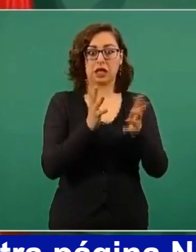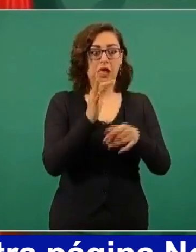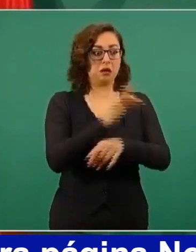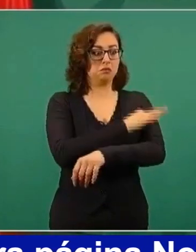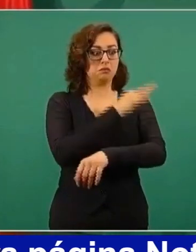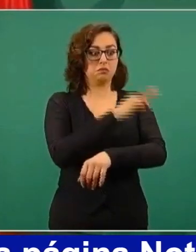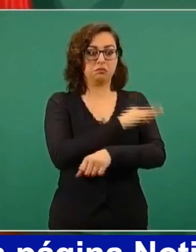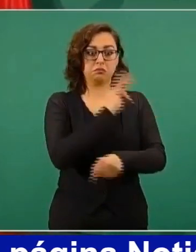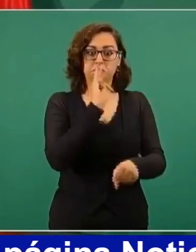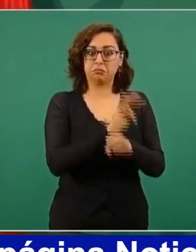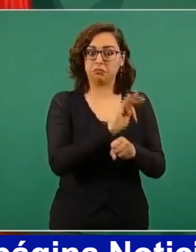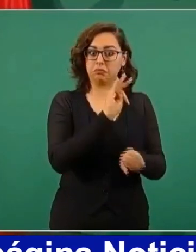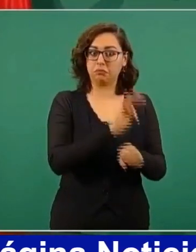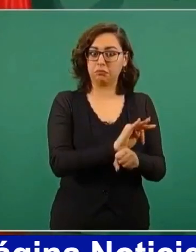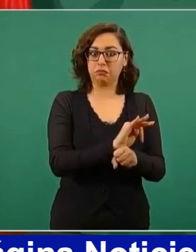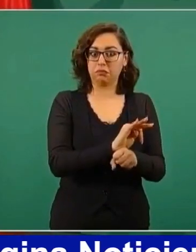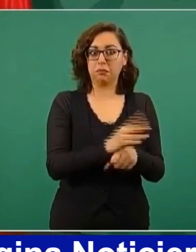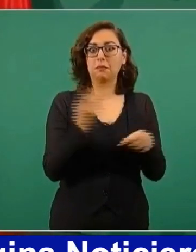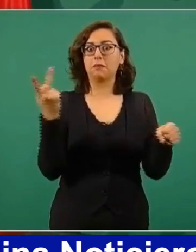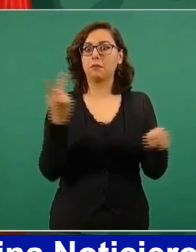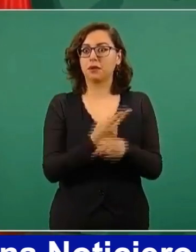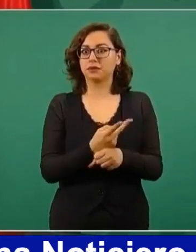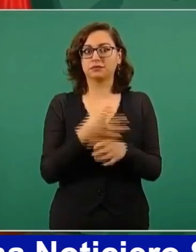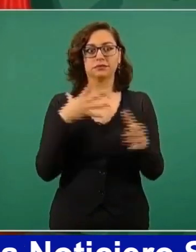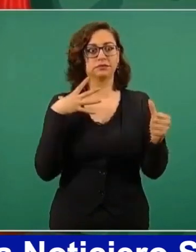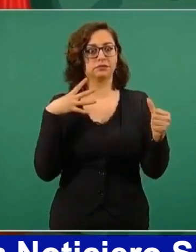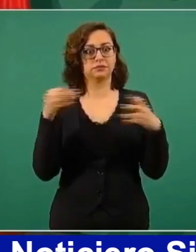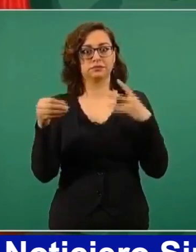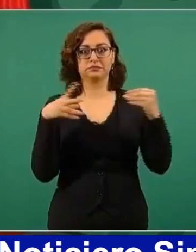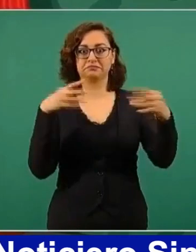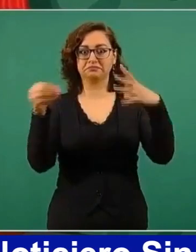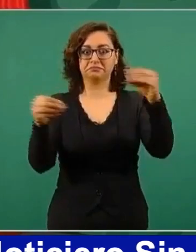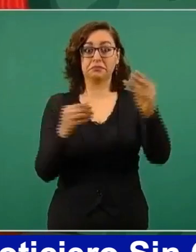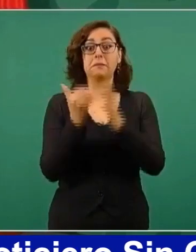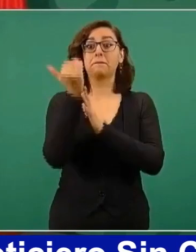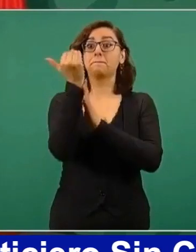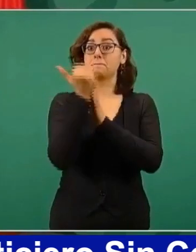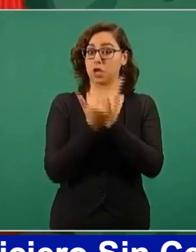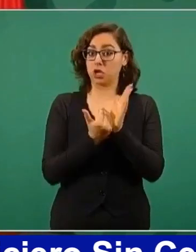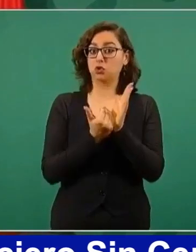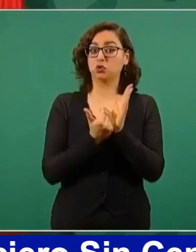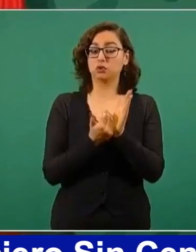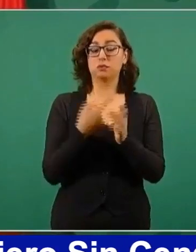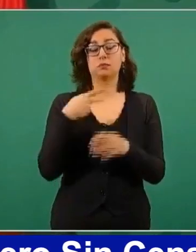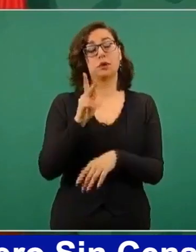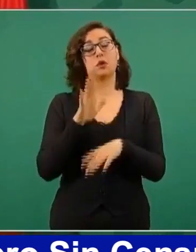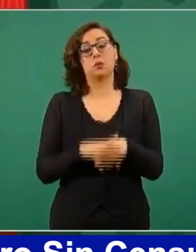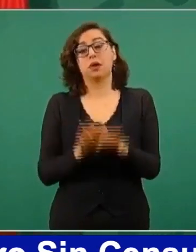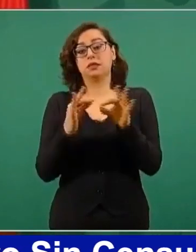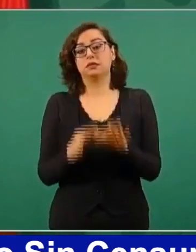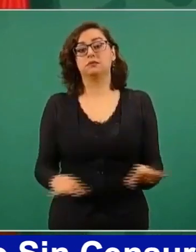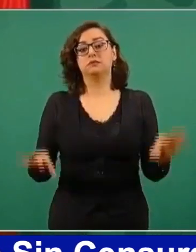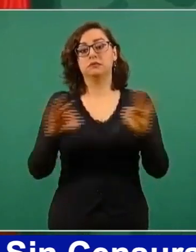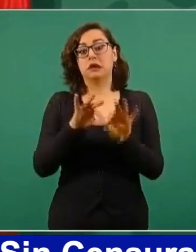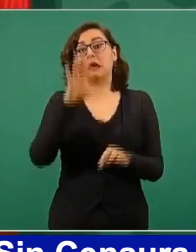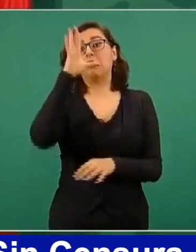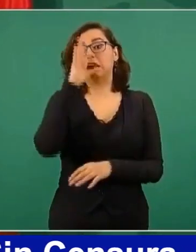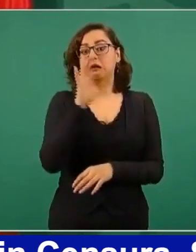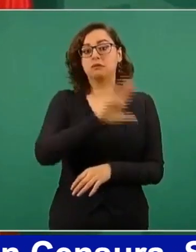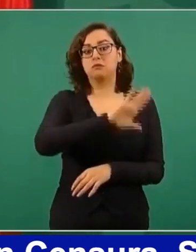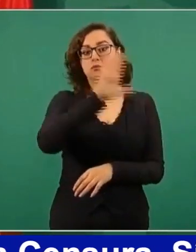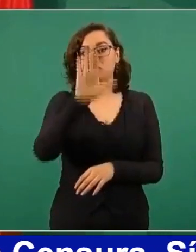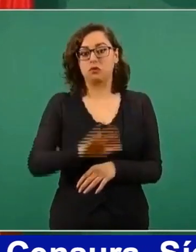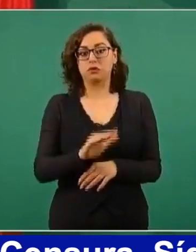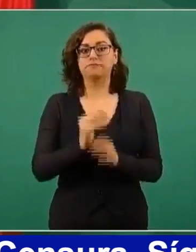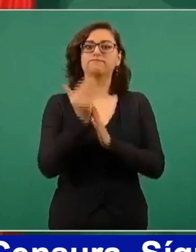a disminuir contagios y sobre todo fallecimientos de adultos